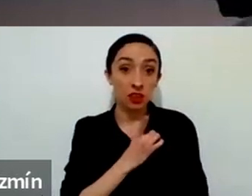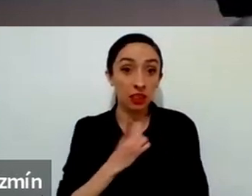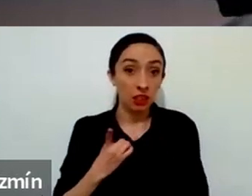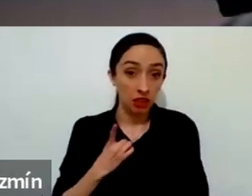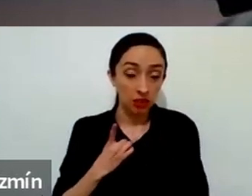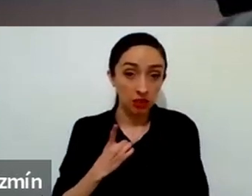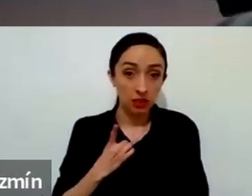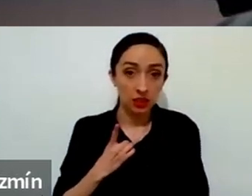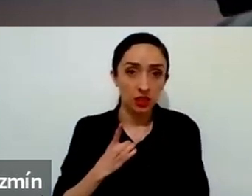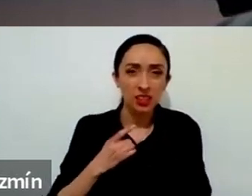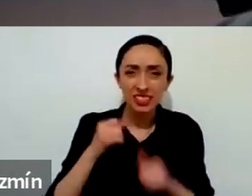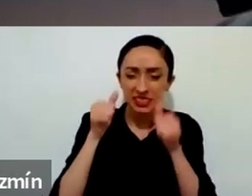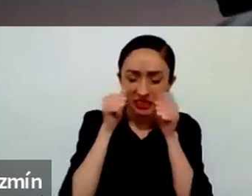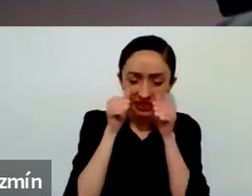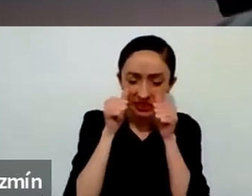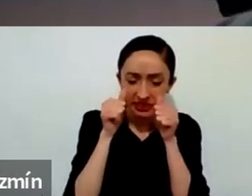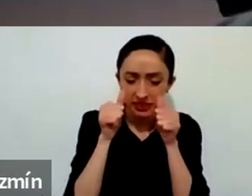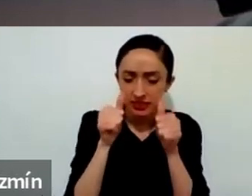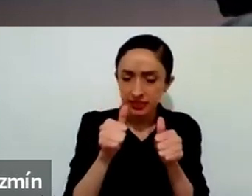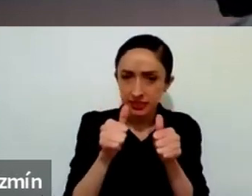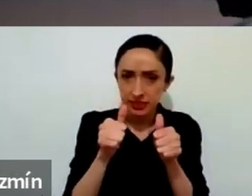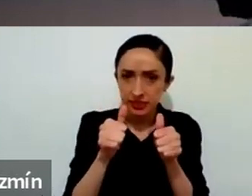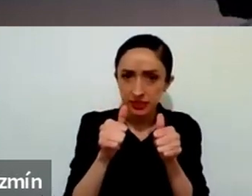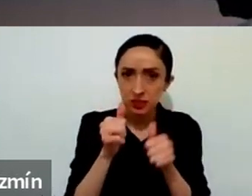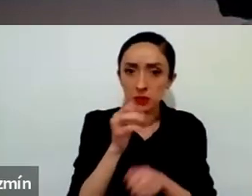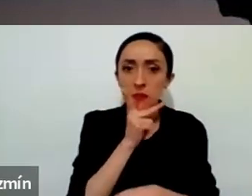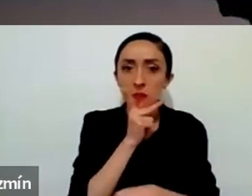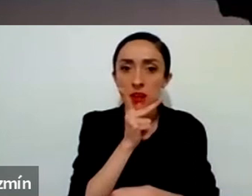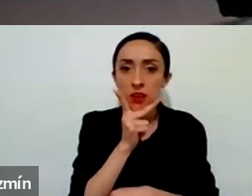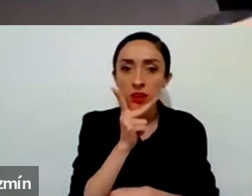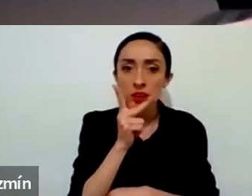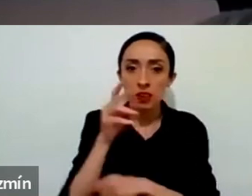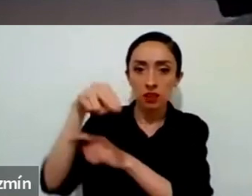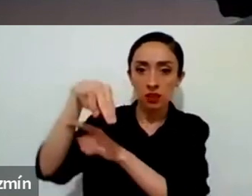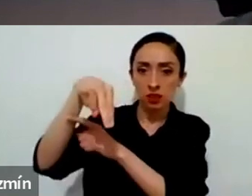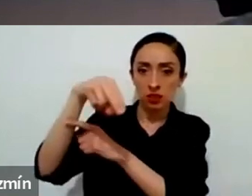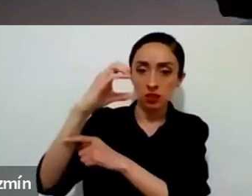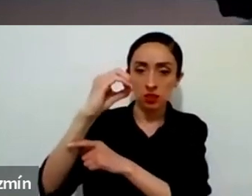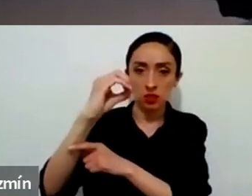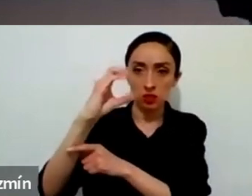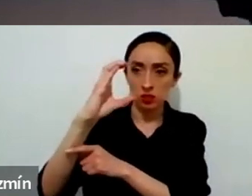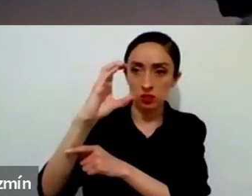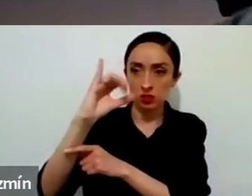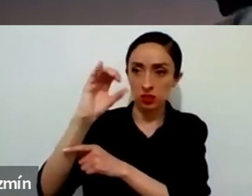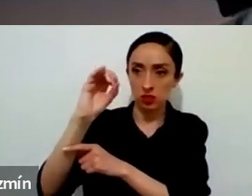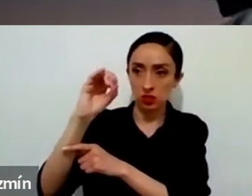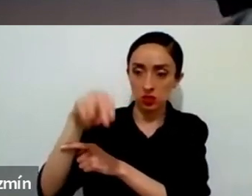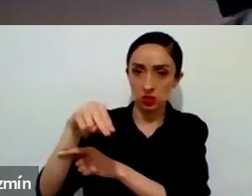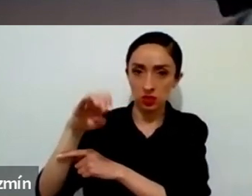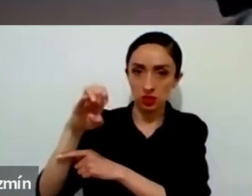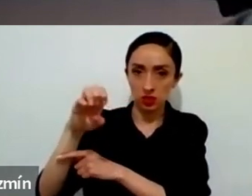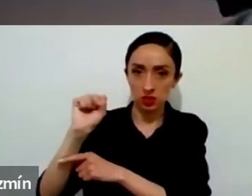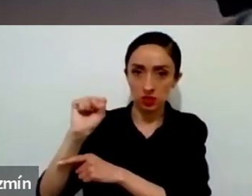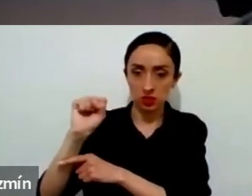a lo que Ignacio llama mociones. Mociones son movimientos internos del